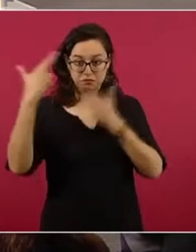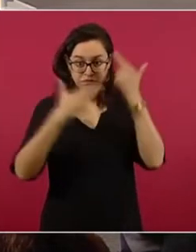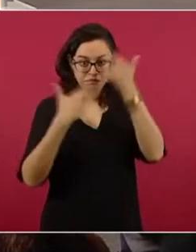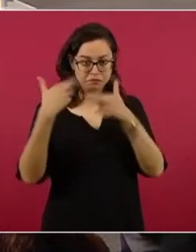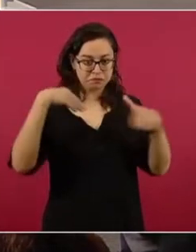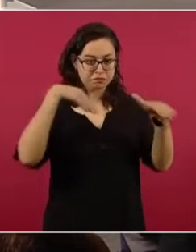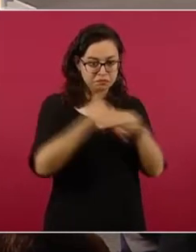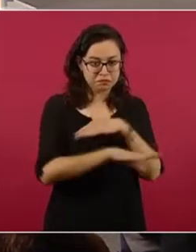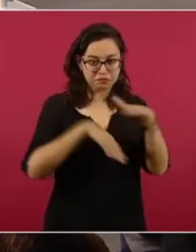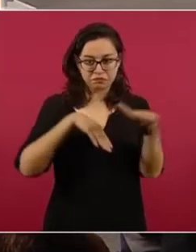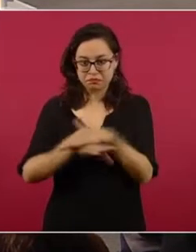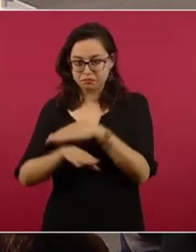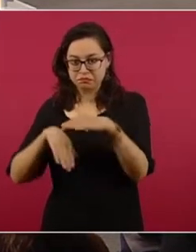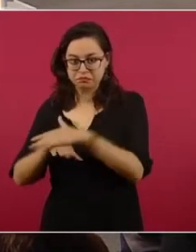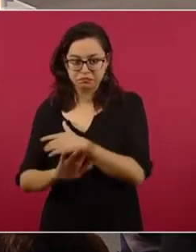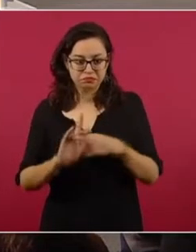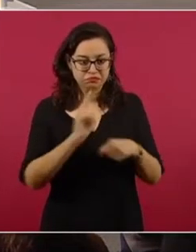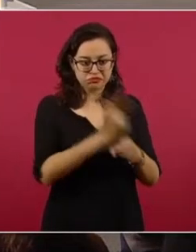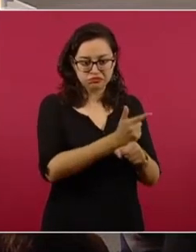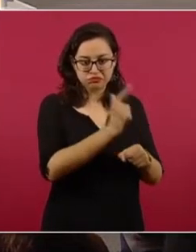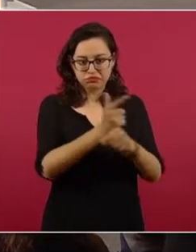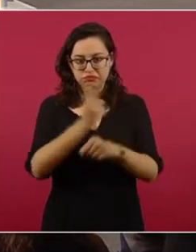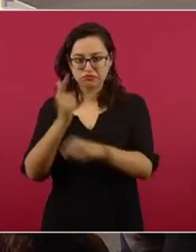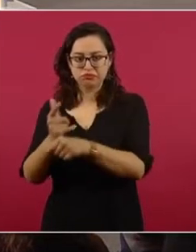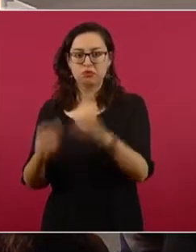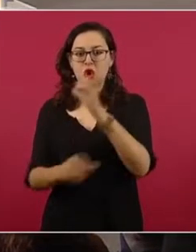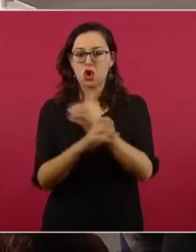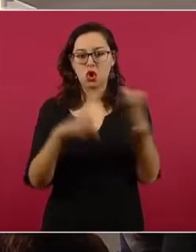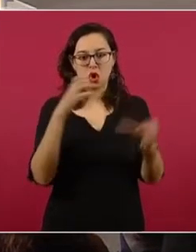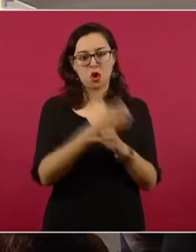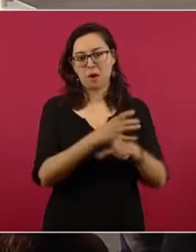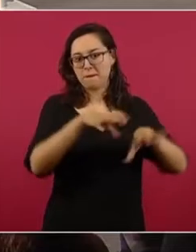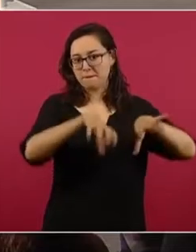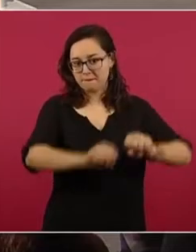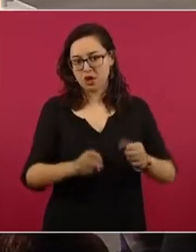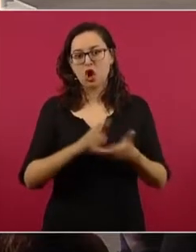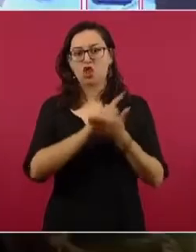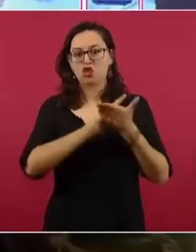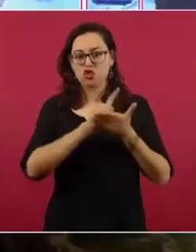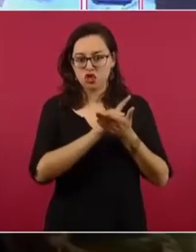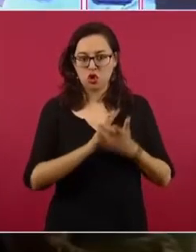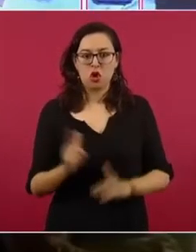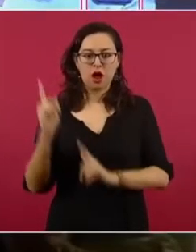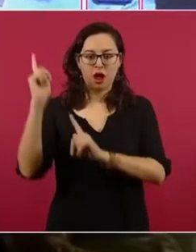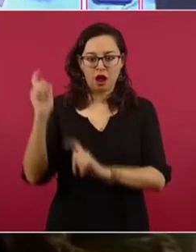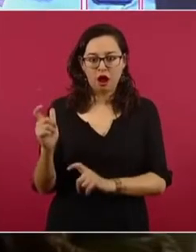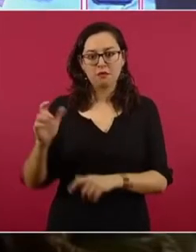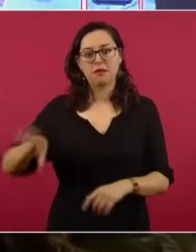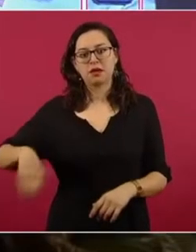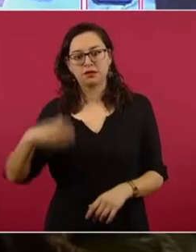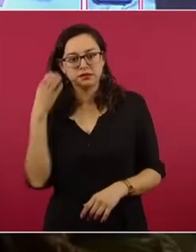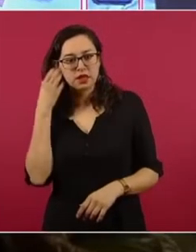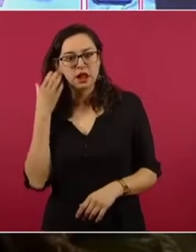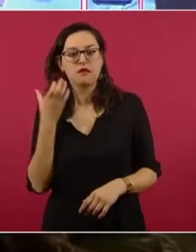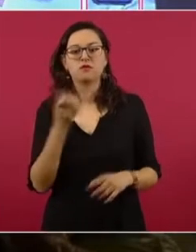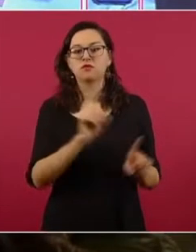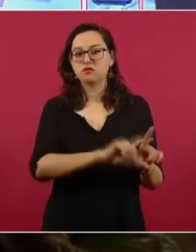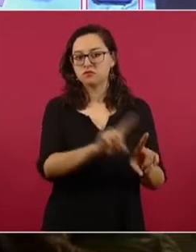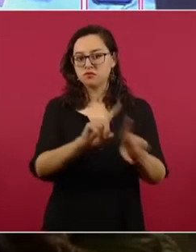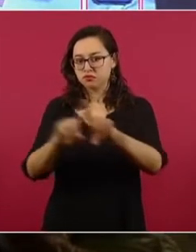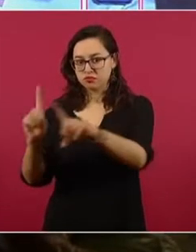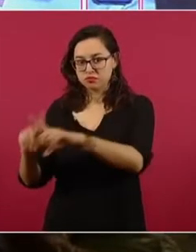las cinco alcaldías y aquí una muestra de lo asegurado, drogas, armas, teléfonos, entre otros